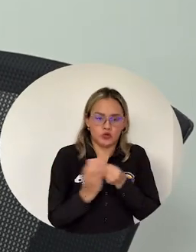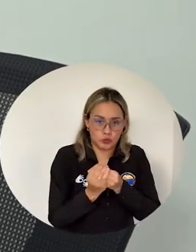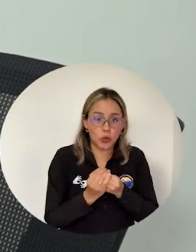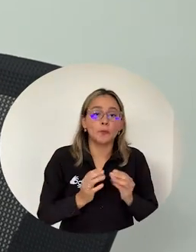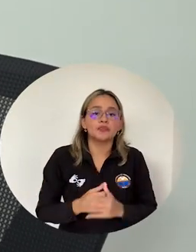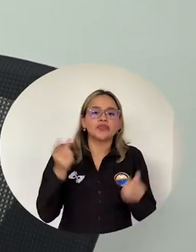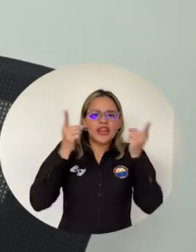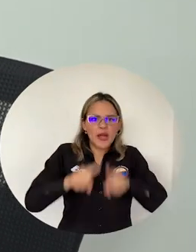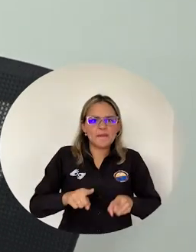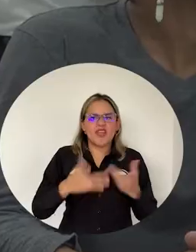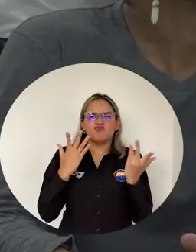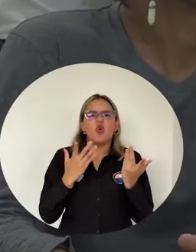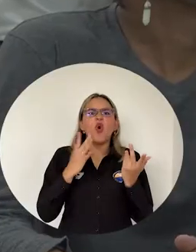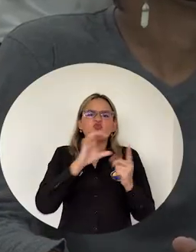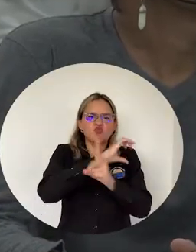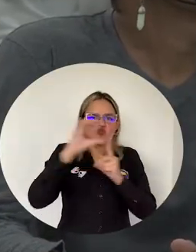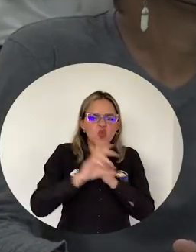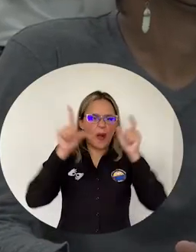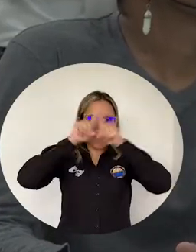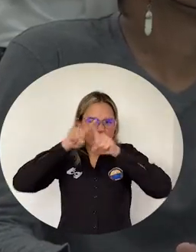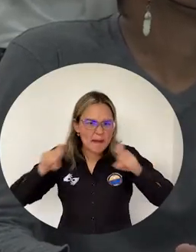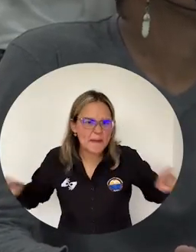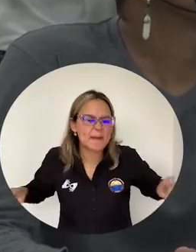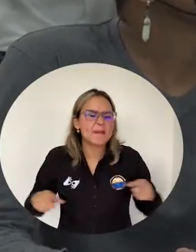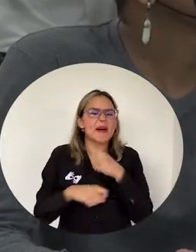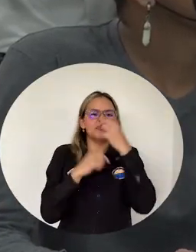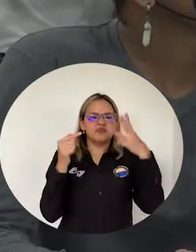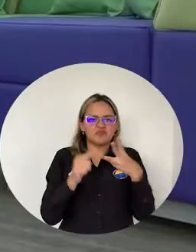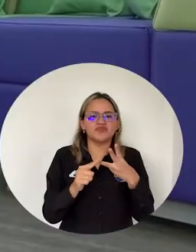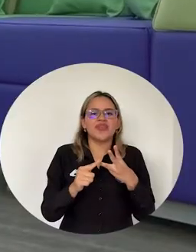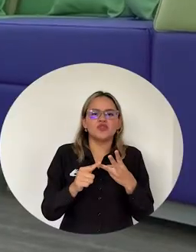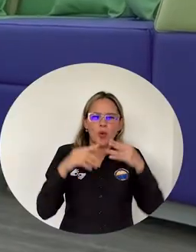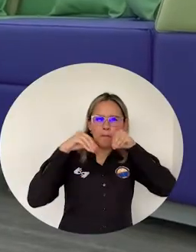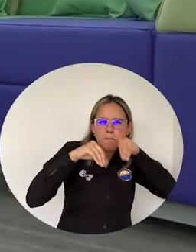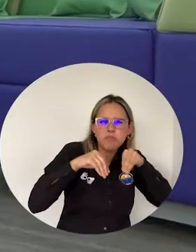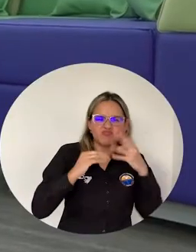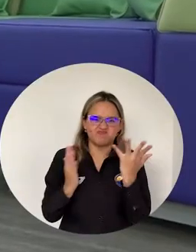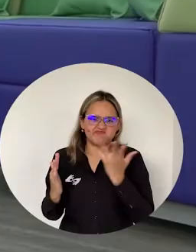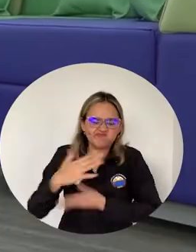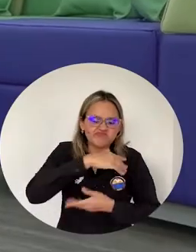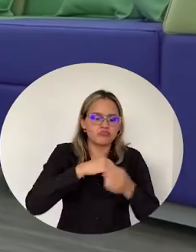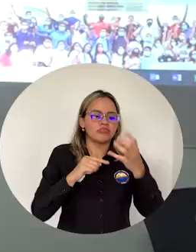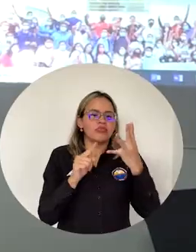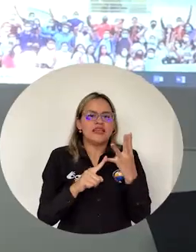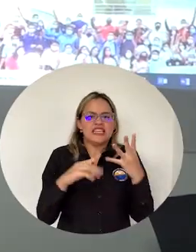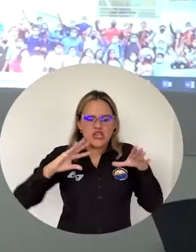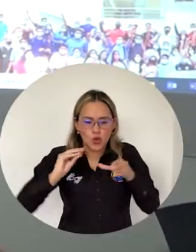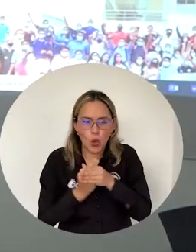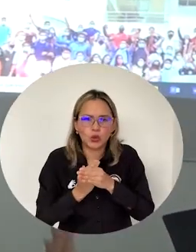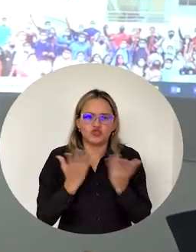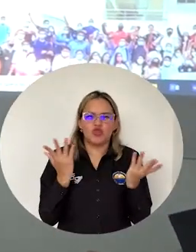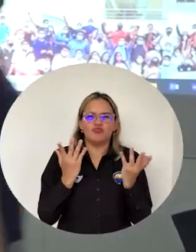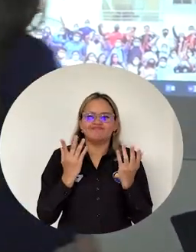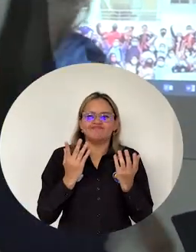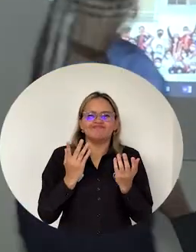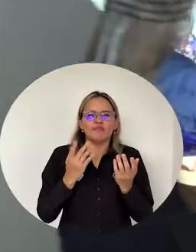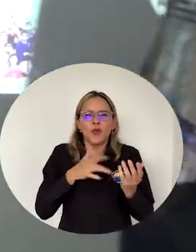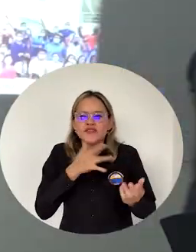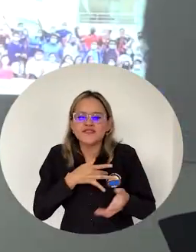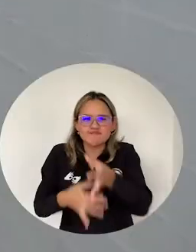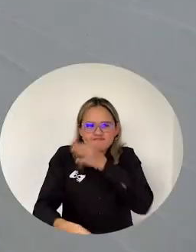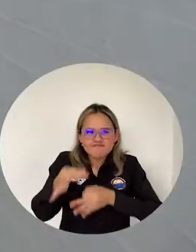Interculturalidad y la Pluridiversidad Programa de Formación Transversal en Liderazgo Transformacional Inclusión,